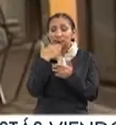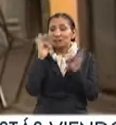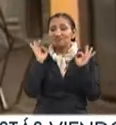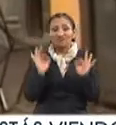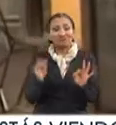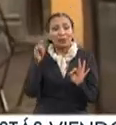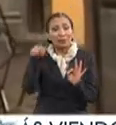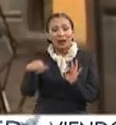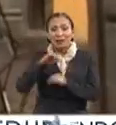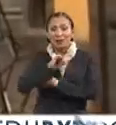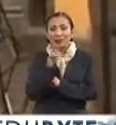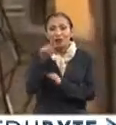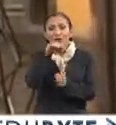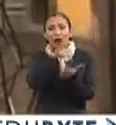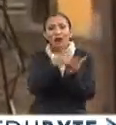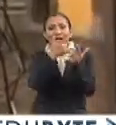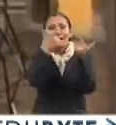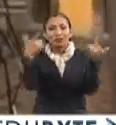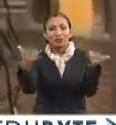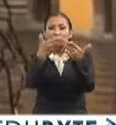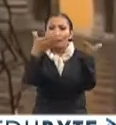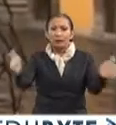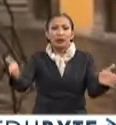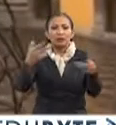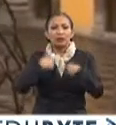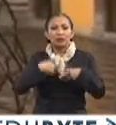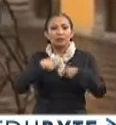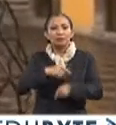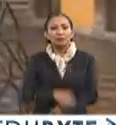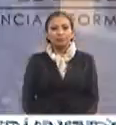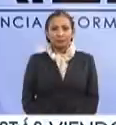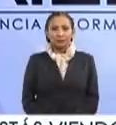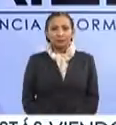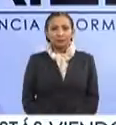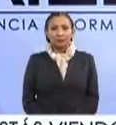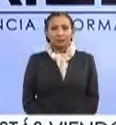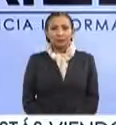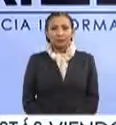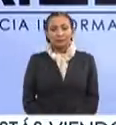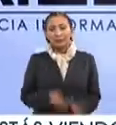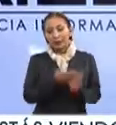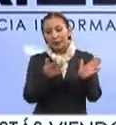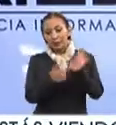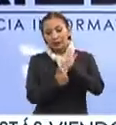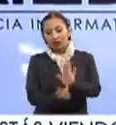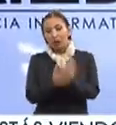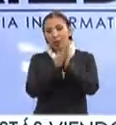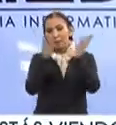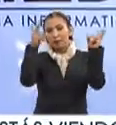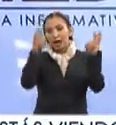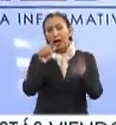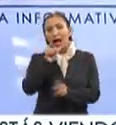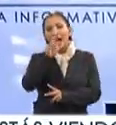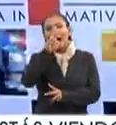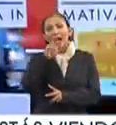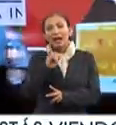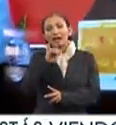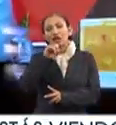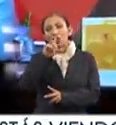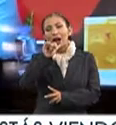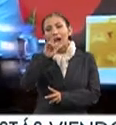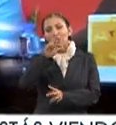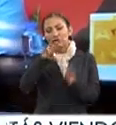más adecuado porque trata de un sitio histórico abierto al público. Y durante la presentación del libro Arreolario,